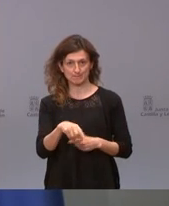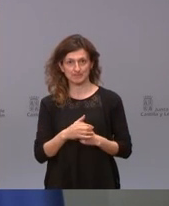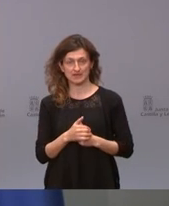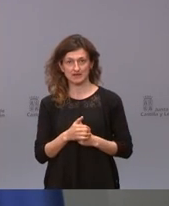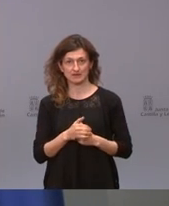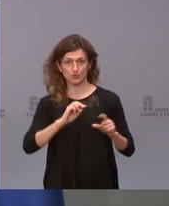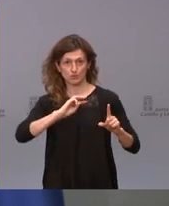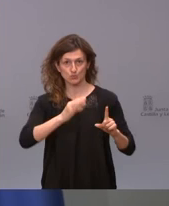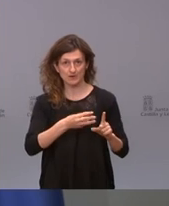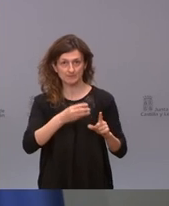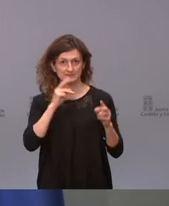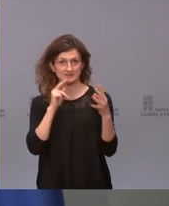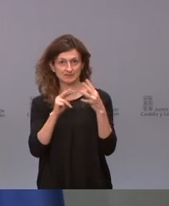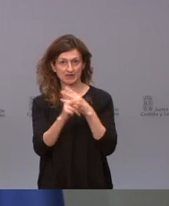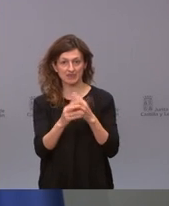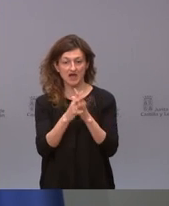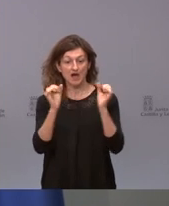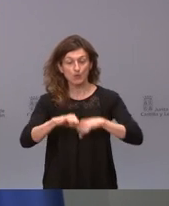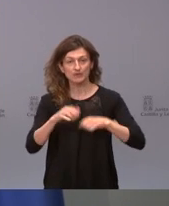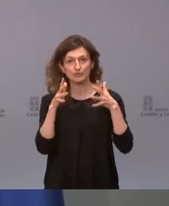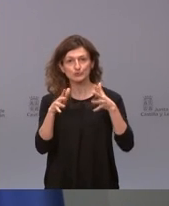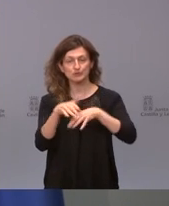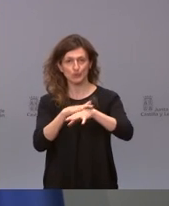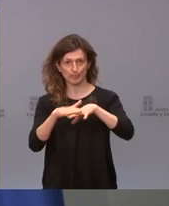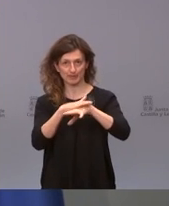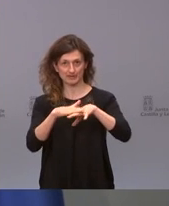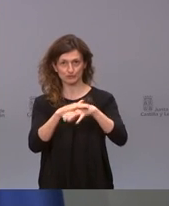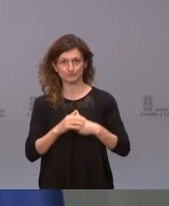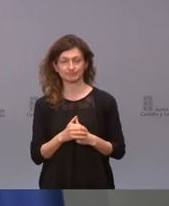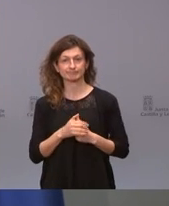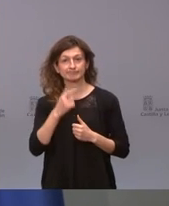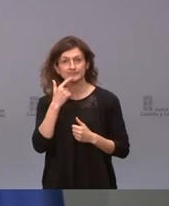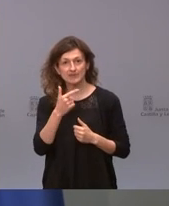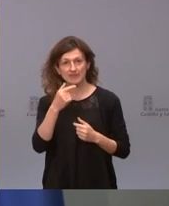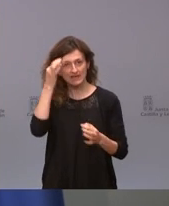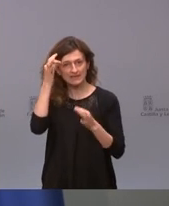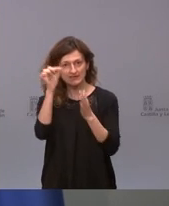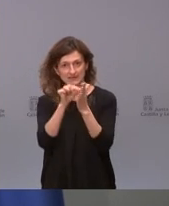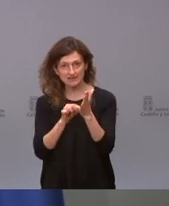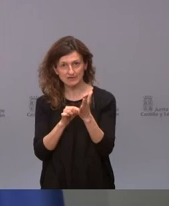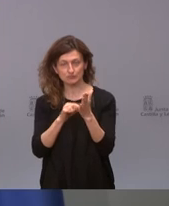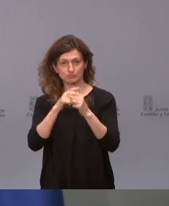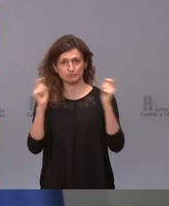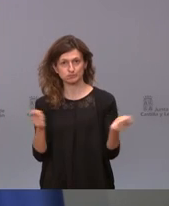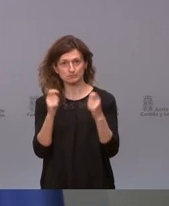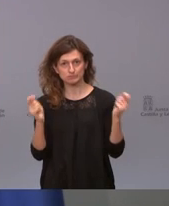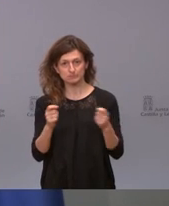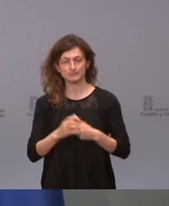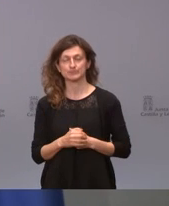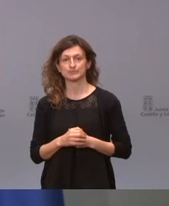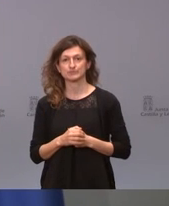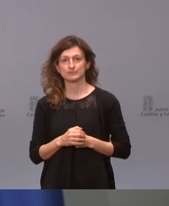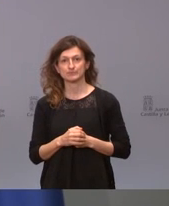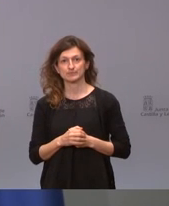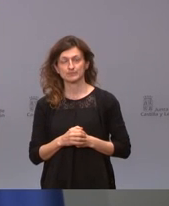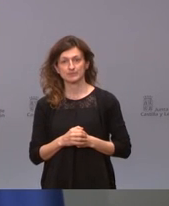portal de transparencia el acuerdo del consejo de gobierno en el que se establecieron esos criterios está publicado en el